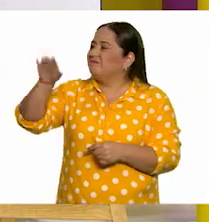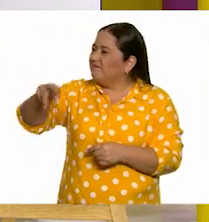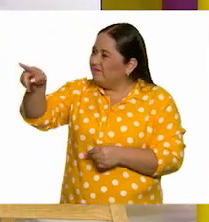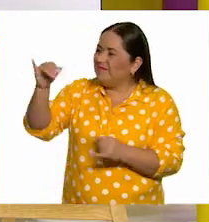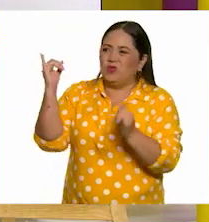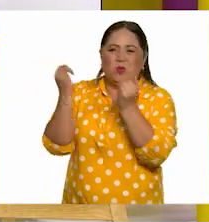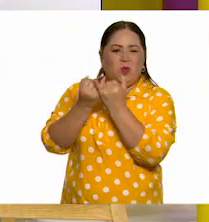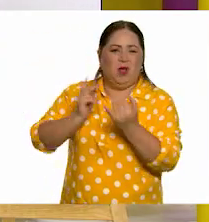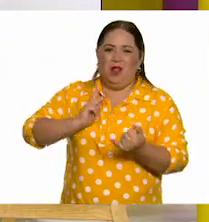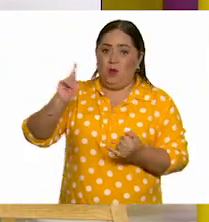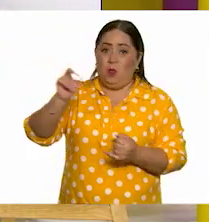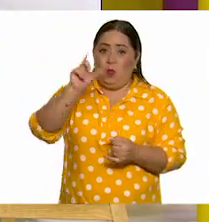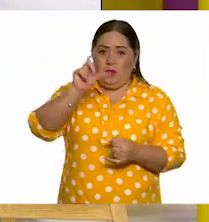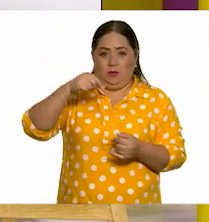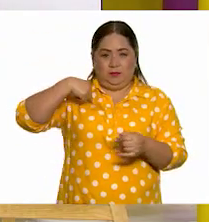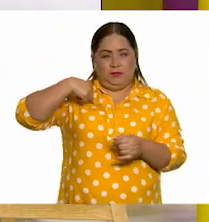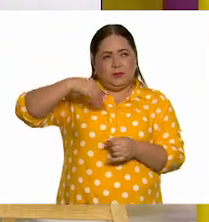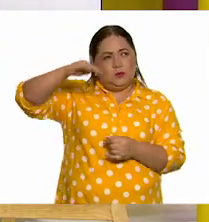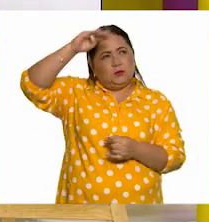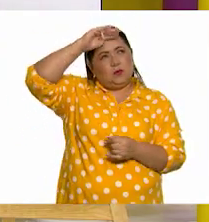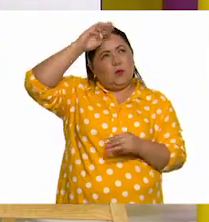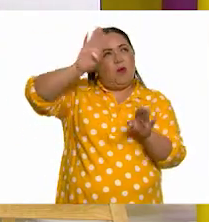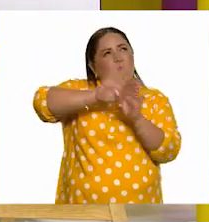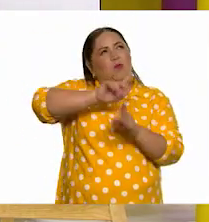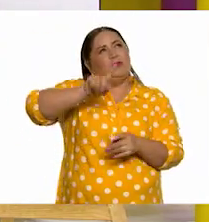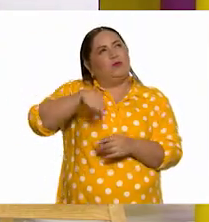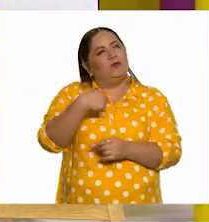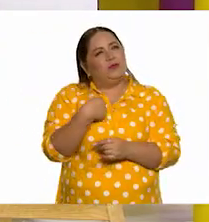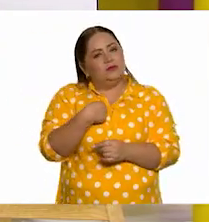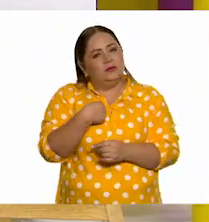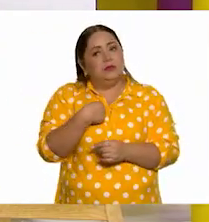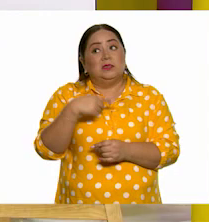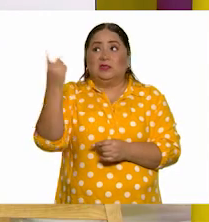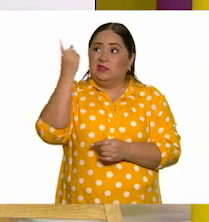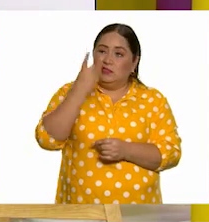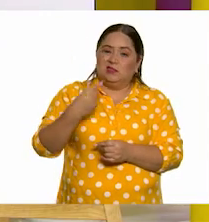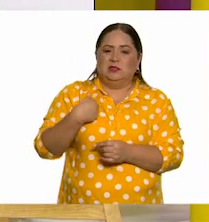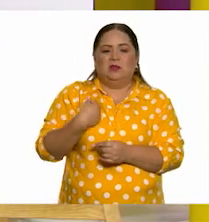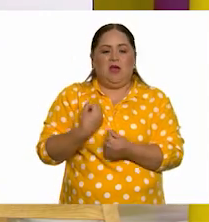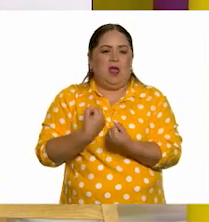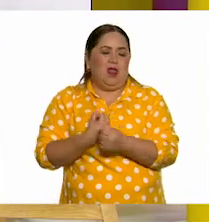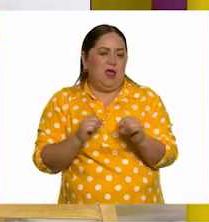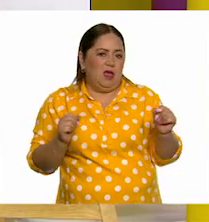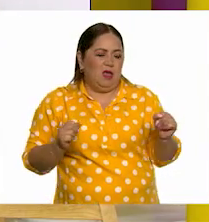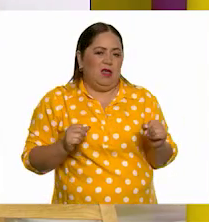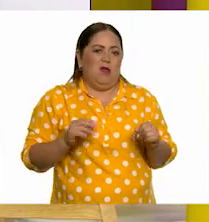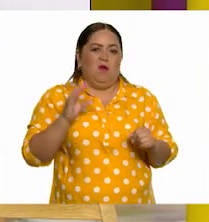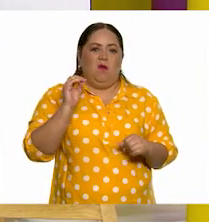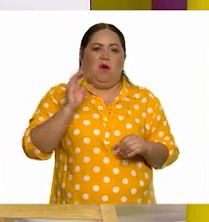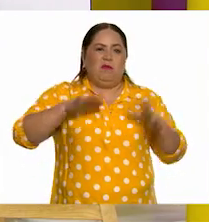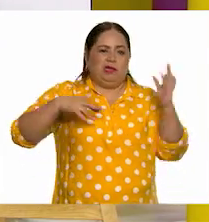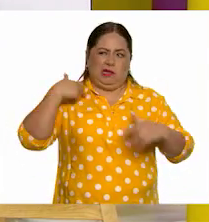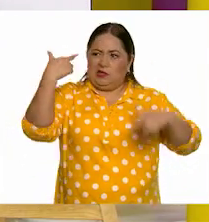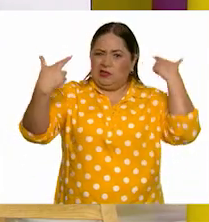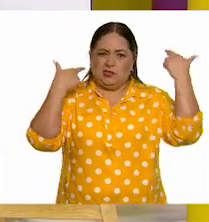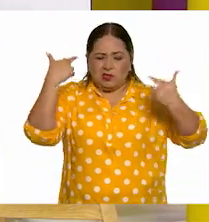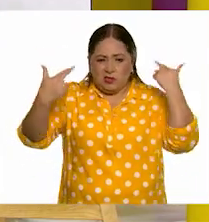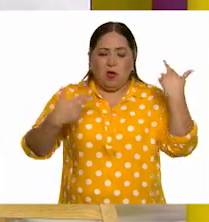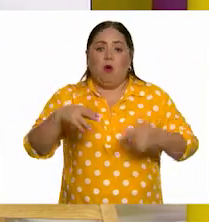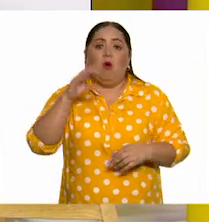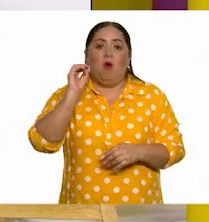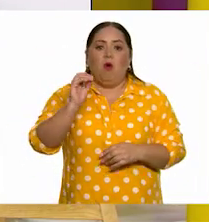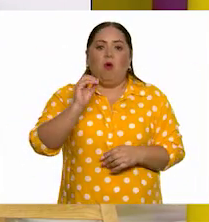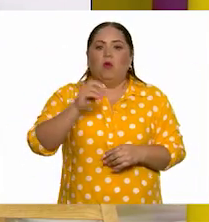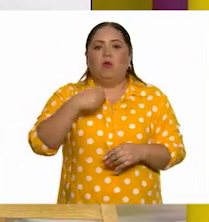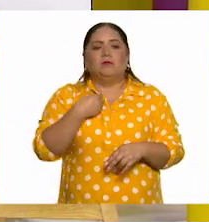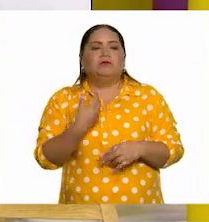también. De pronto cuando me pongo a pensar en cómo soy, ay, que me digan que soy latosa, o de pronto que puedo ser ruidosa, o